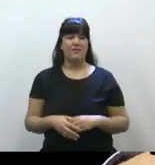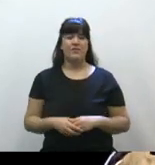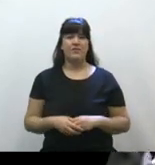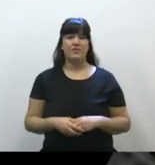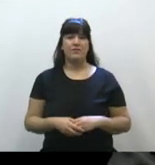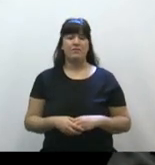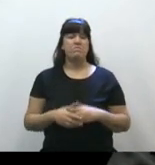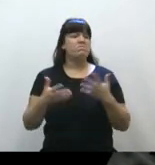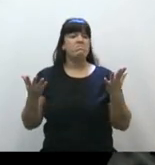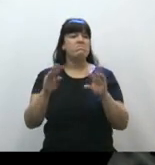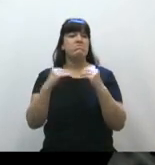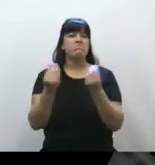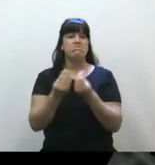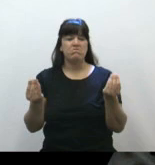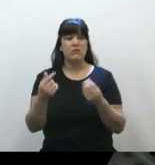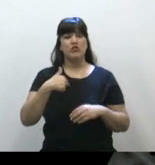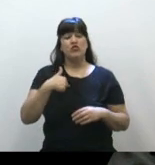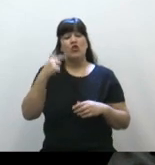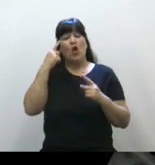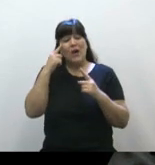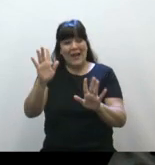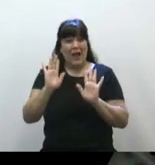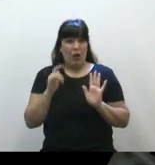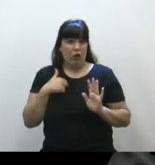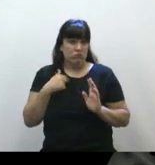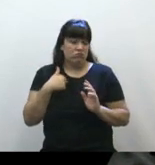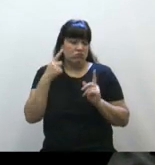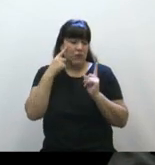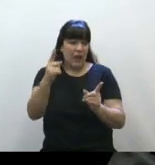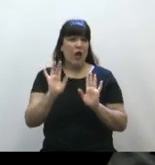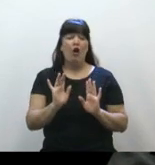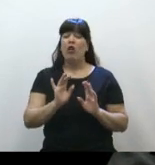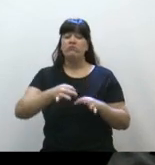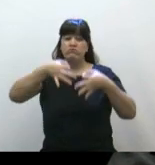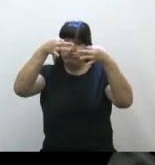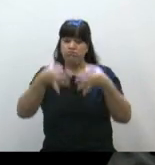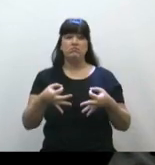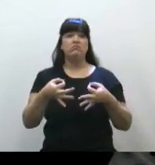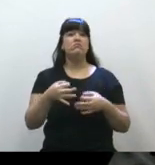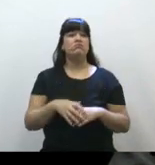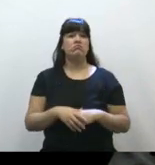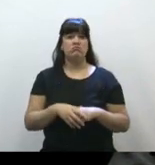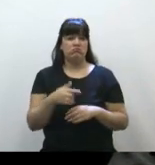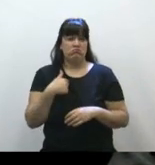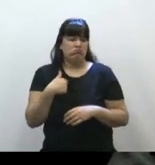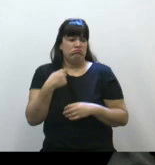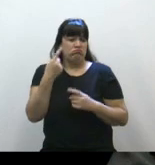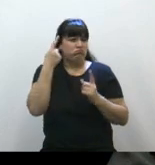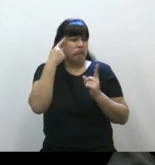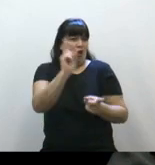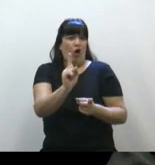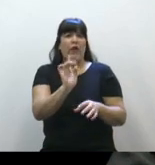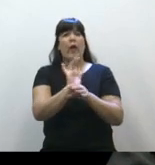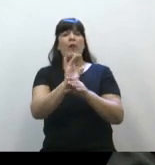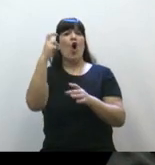En definitiva, señora Presidenta, yo lo que creo es que definitivamente no creo que haya